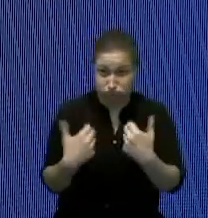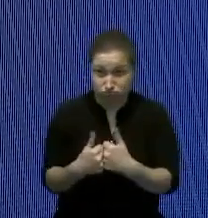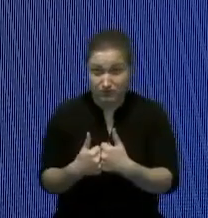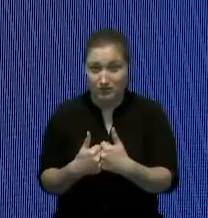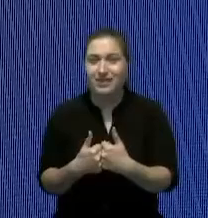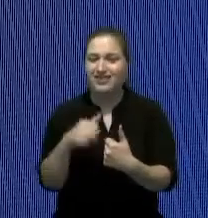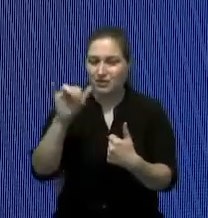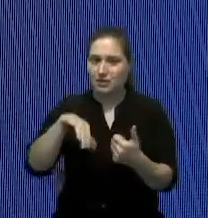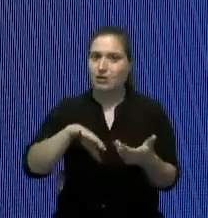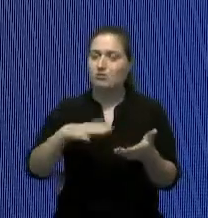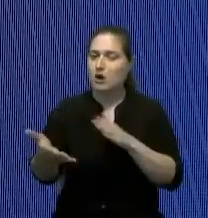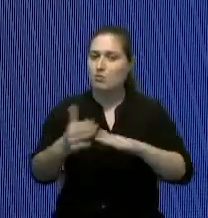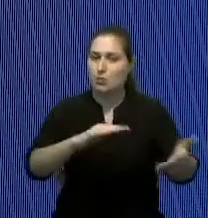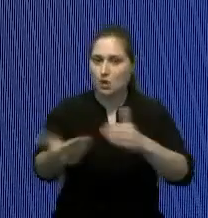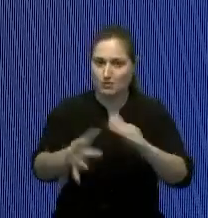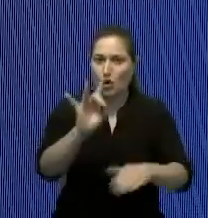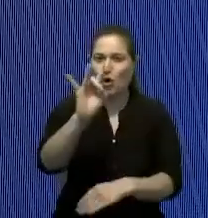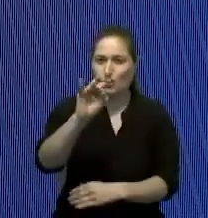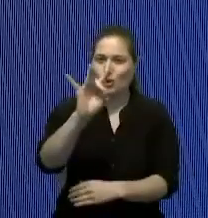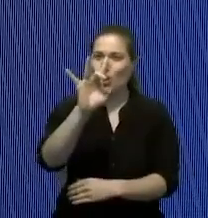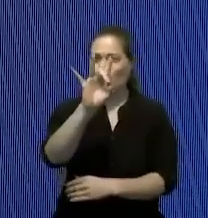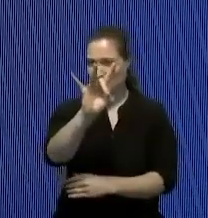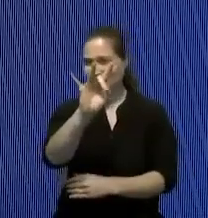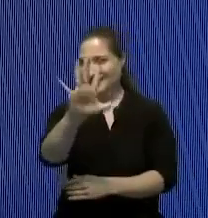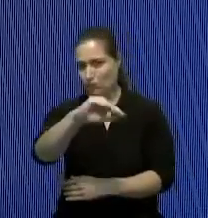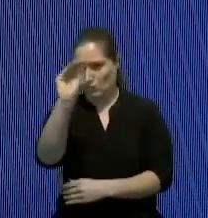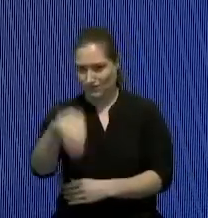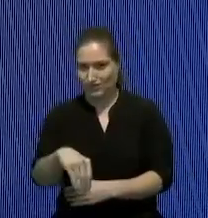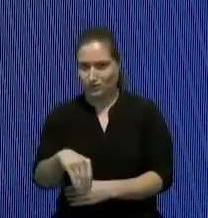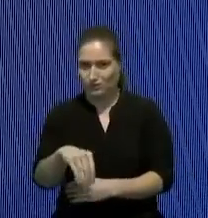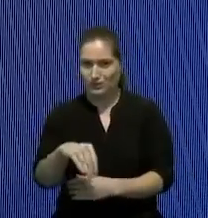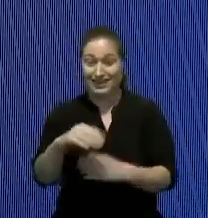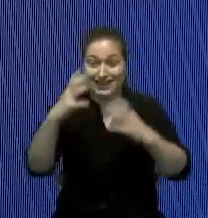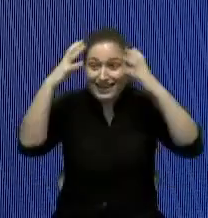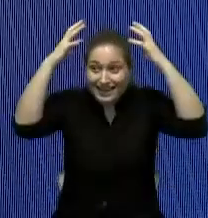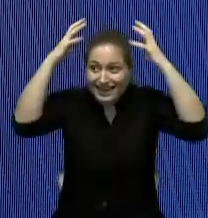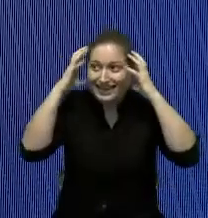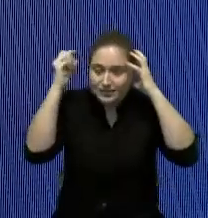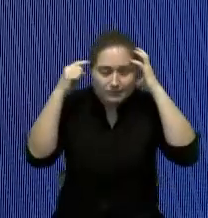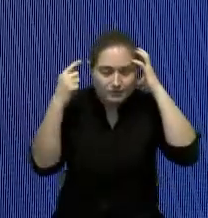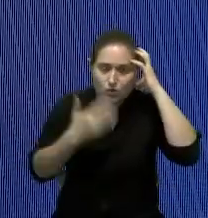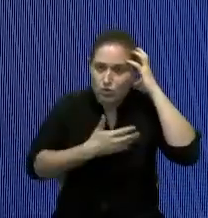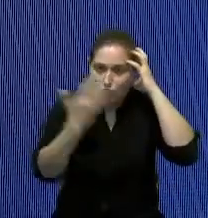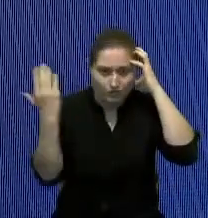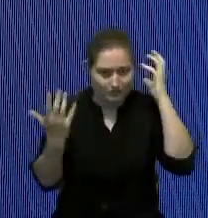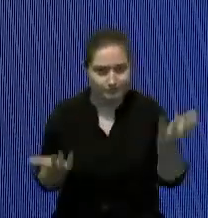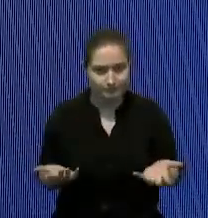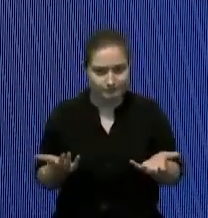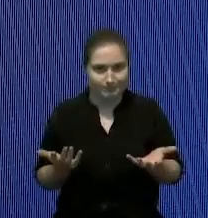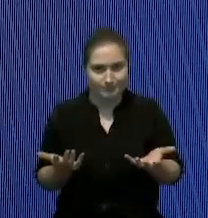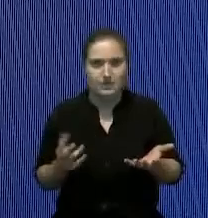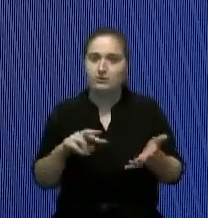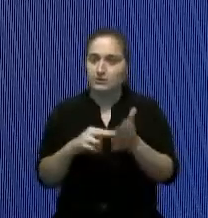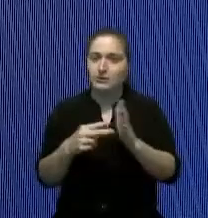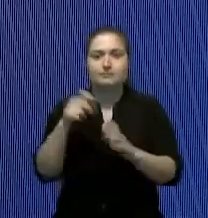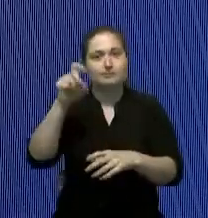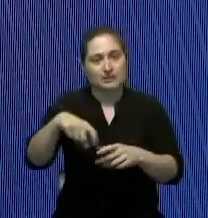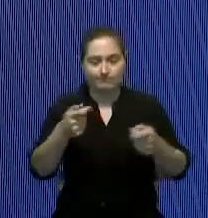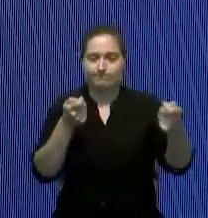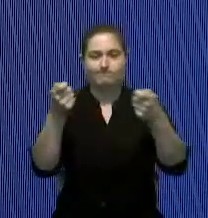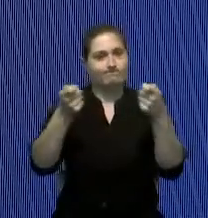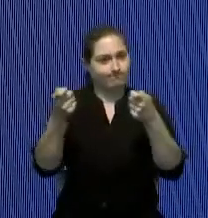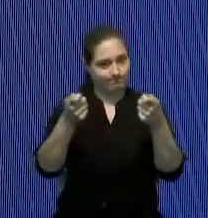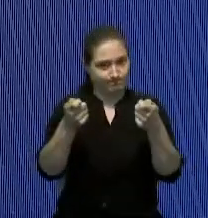muertes de esos accidentes de motores prácticamente todos no tienen casco o sea es un problema también de regulación una cantidad